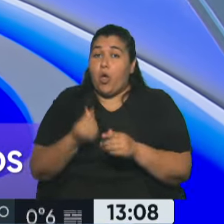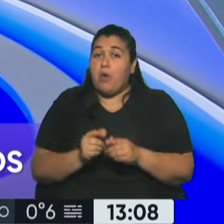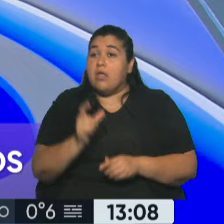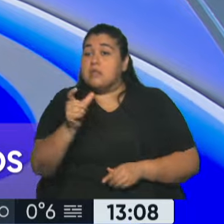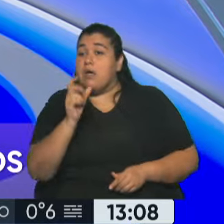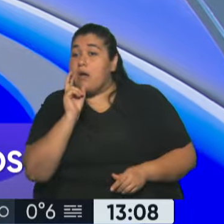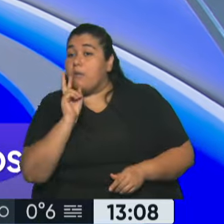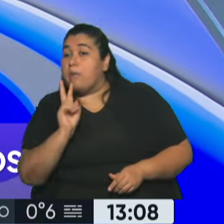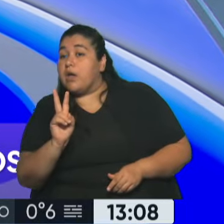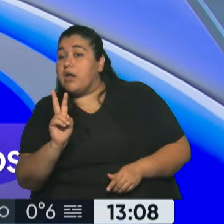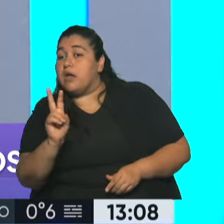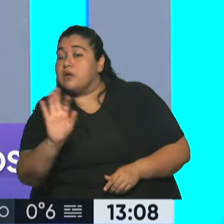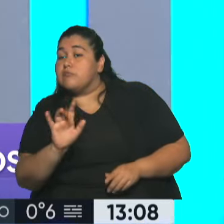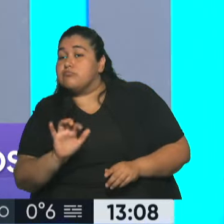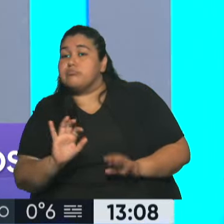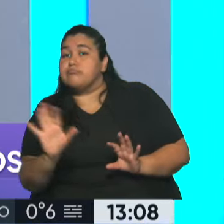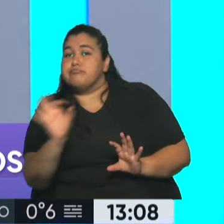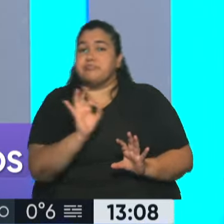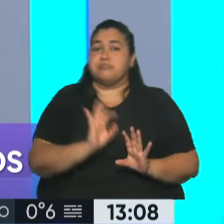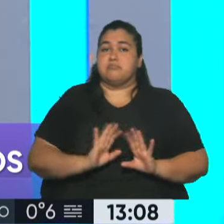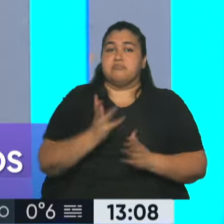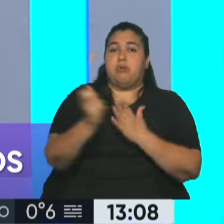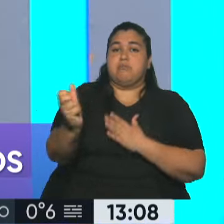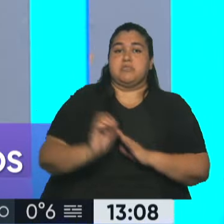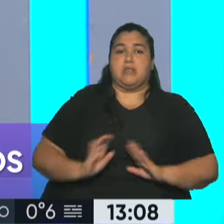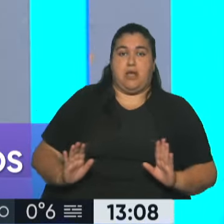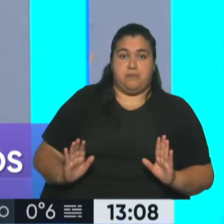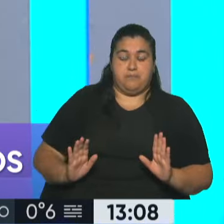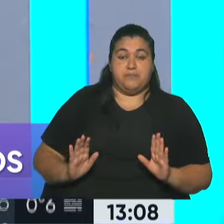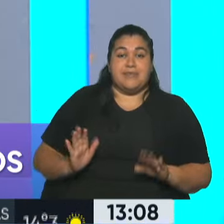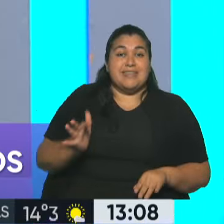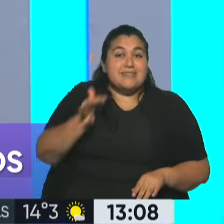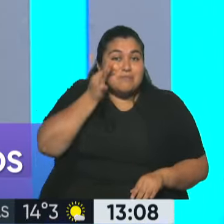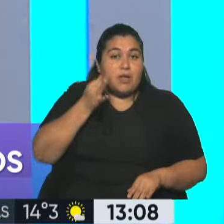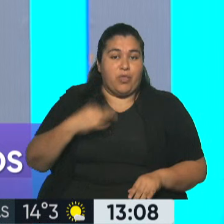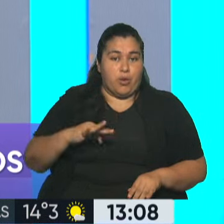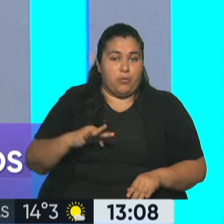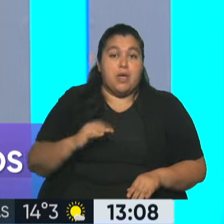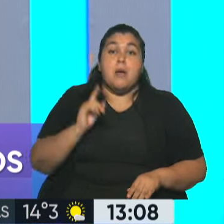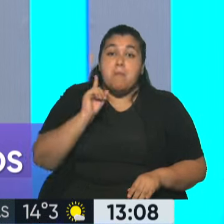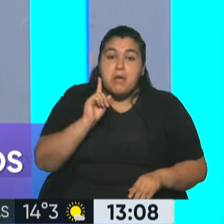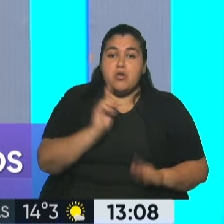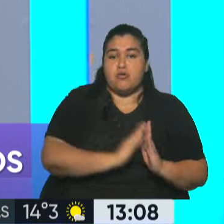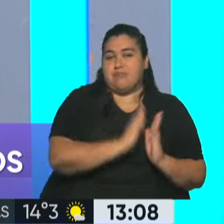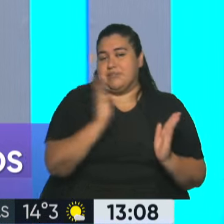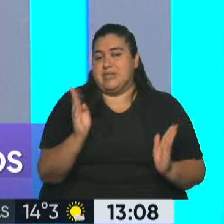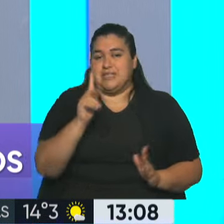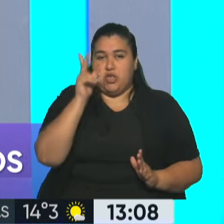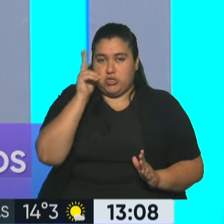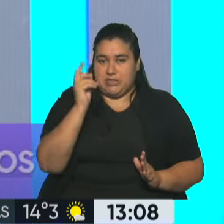adecuarse a esta norma. La ley ya está vigente de ayer, lo que van a tener 180 días para poder comprar más